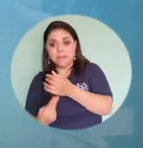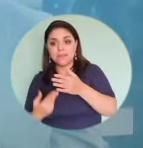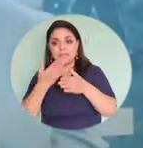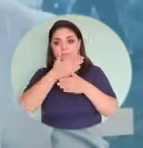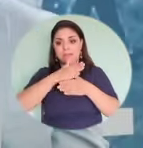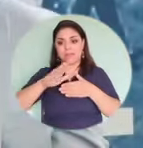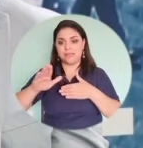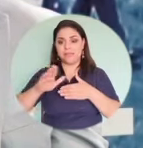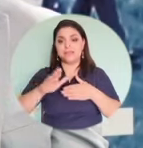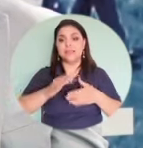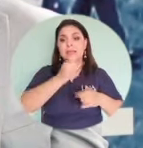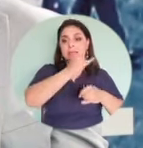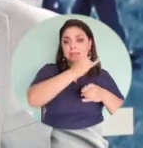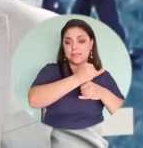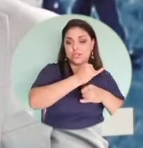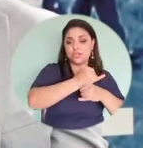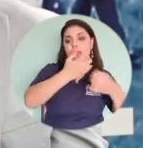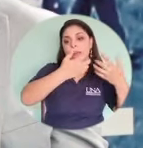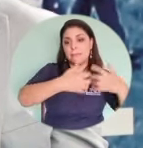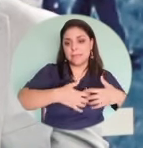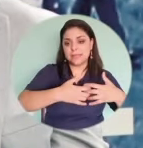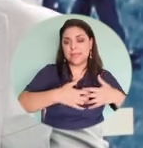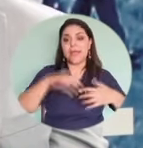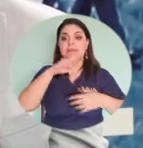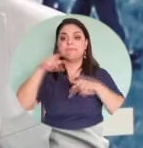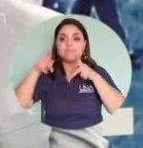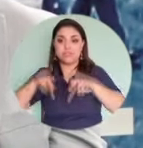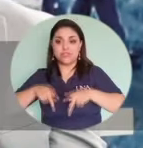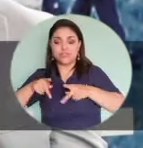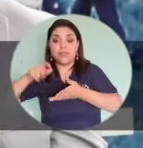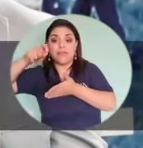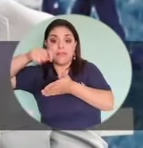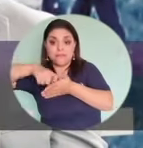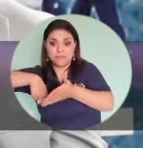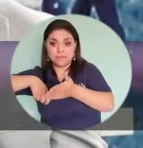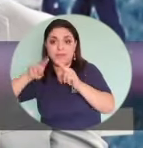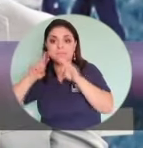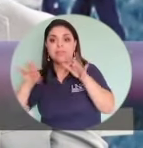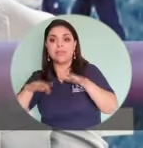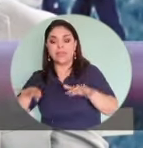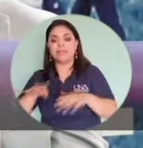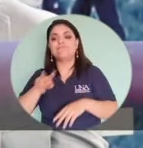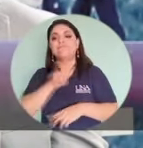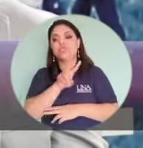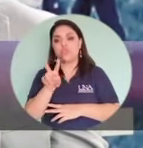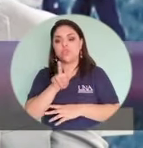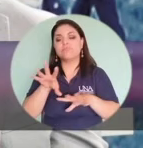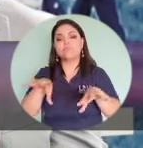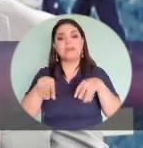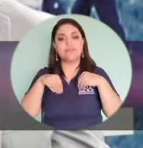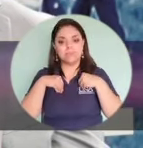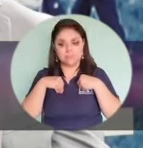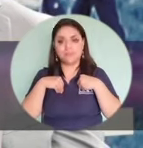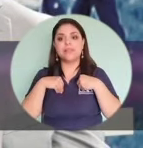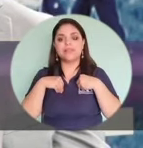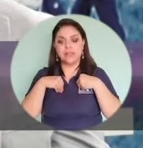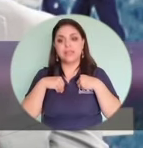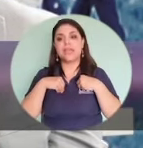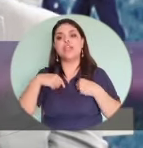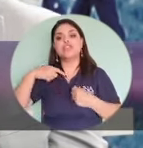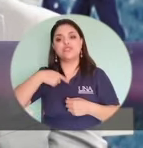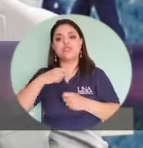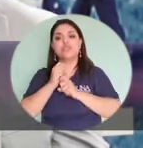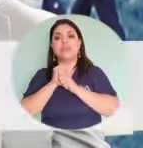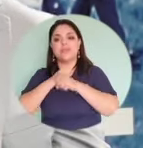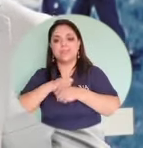que emite su firma, tienen que aceptar que si existe una firma digital, esa firma fue realizada por la persona.